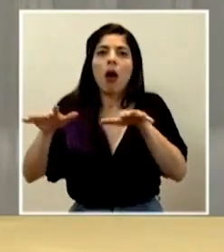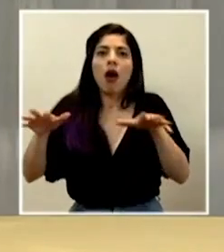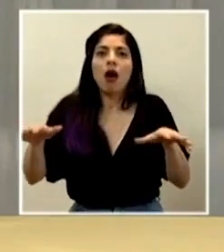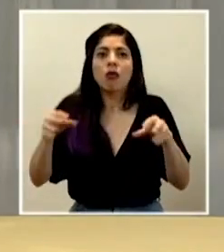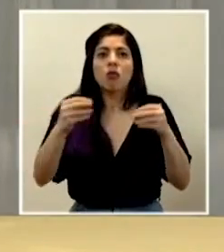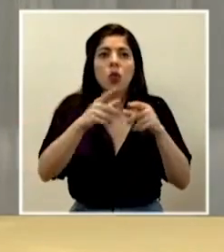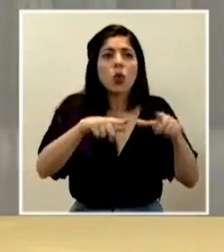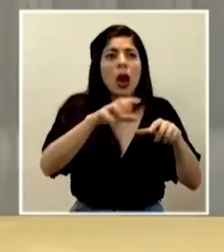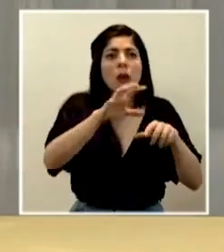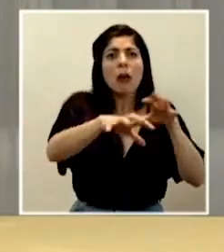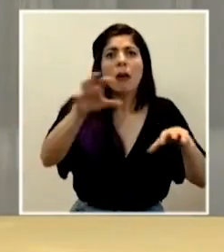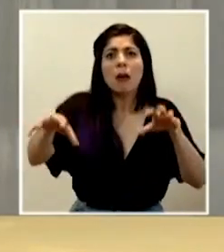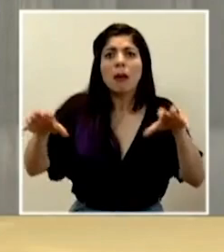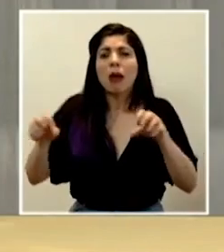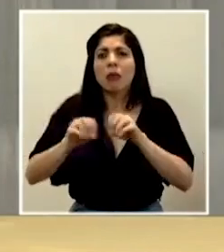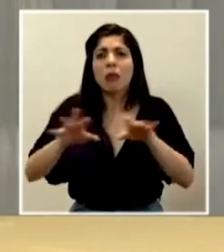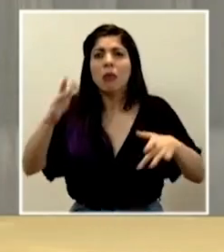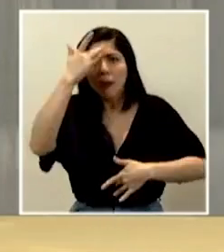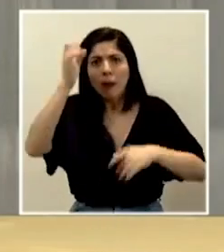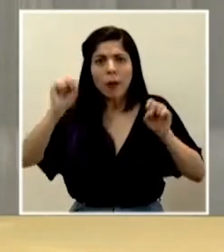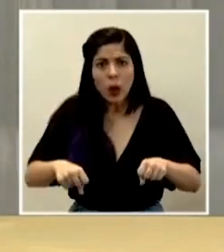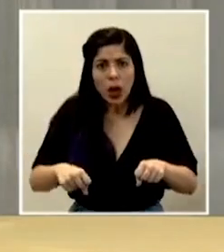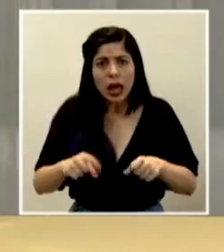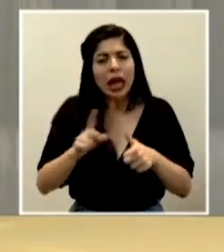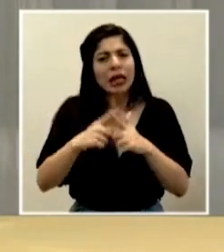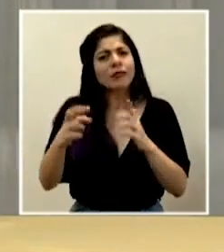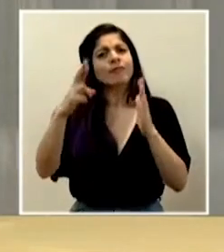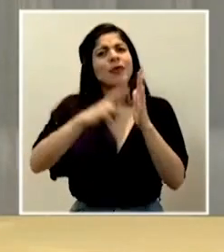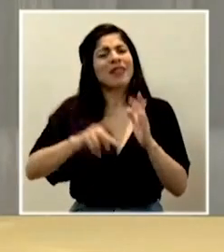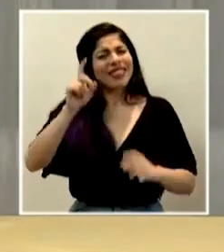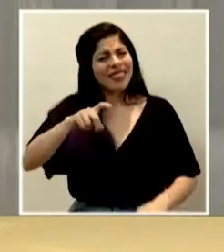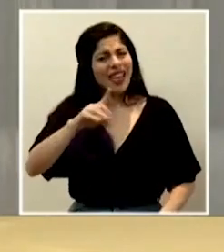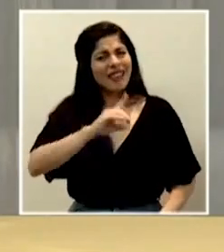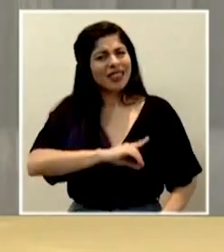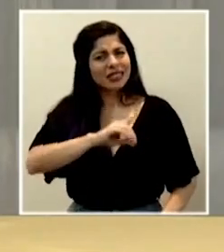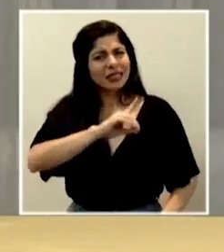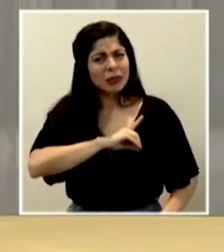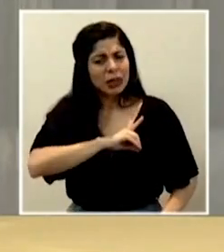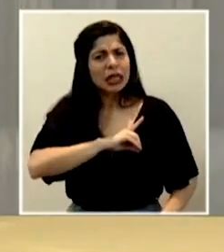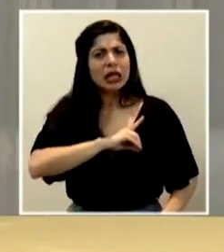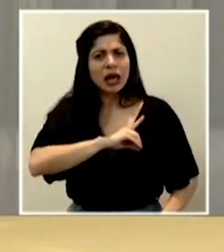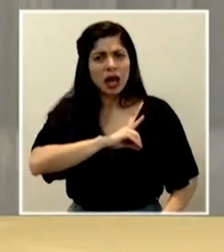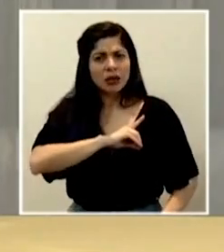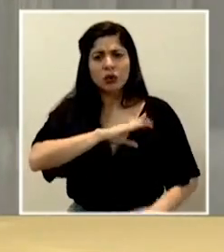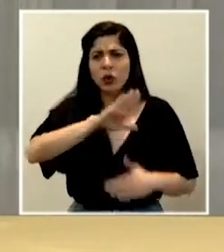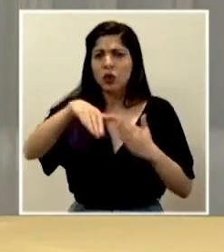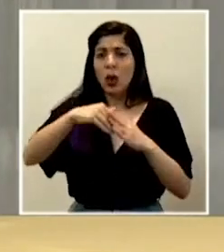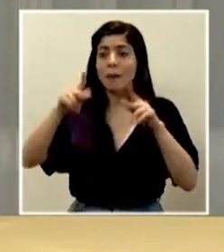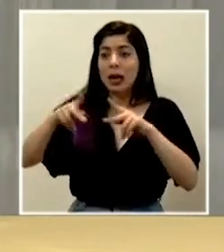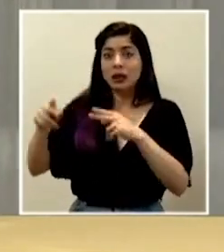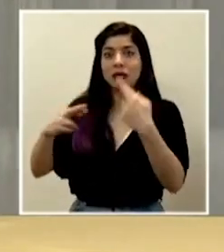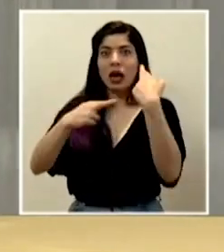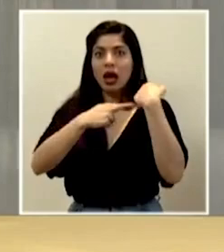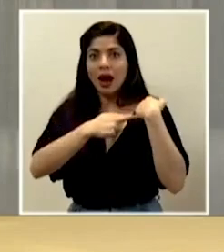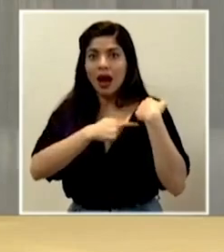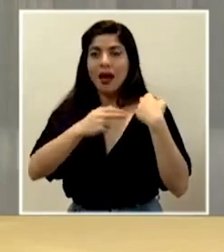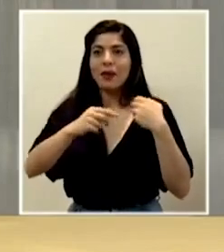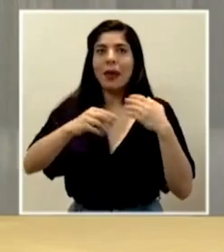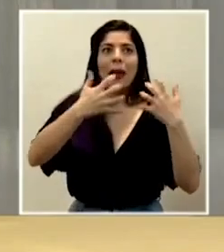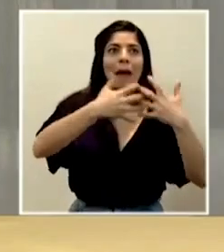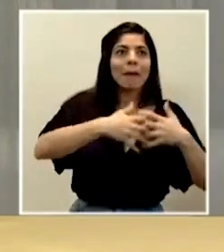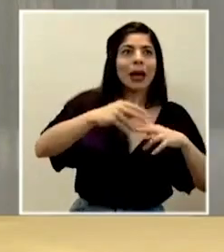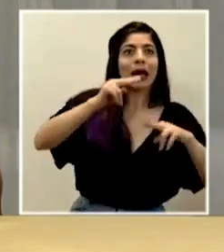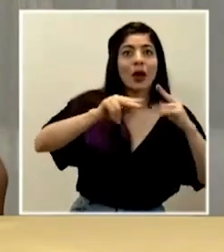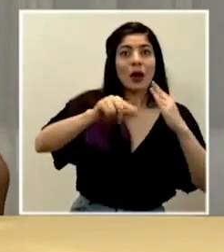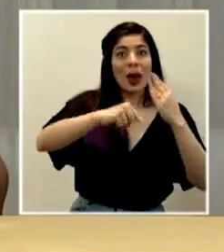diferentes lugares y tengamos brotes. Así que, insisto, tenemos que ser disciplinados tanto los encargados, los gerentes de las empresas, los